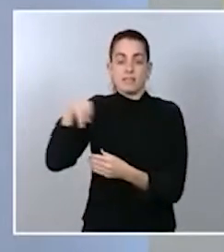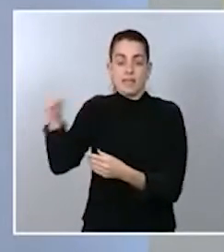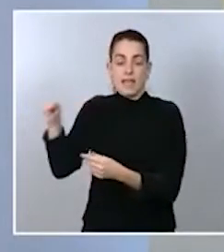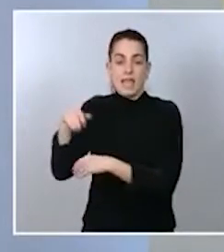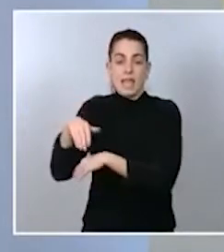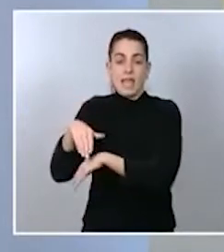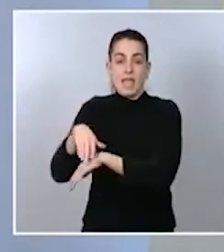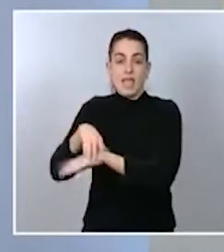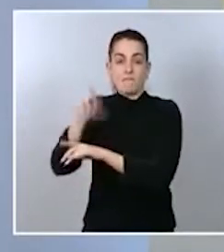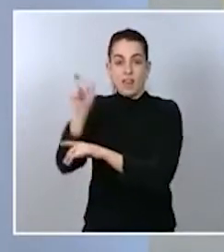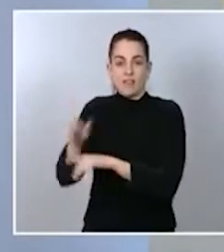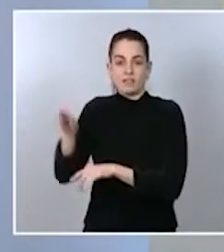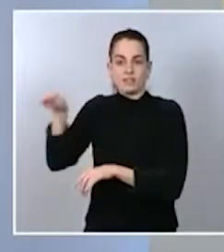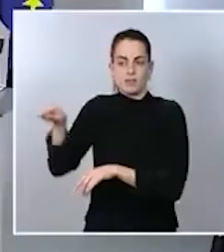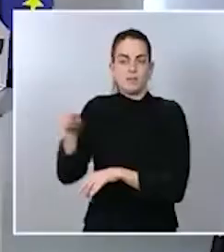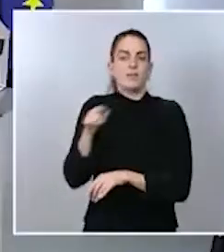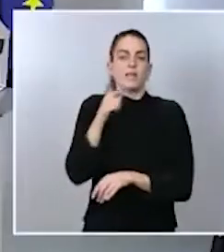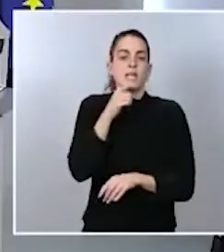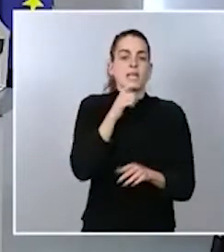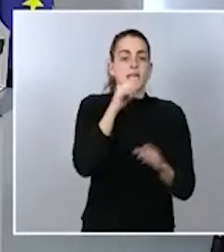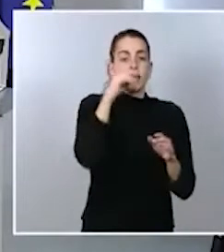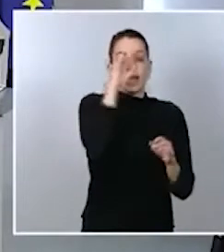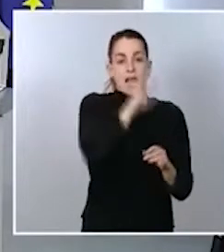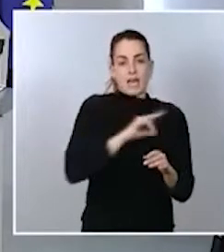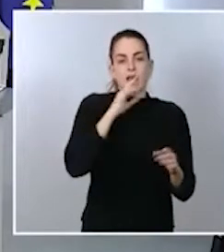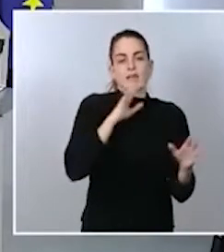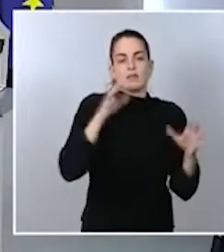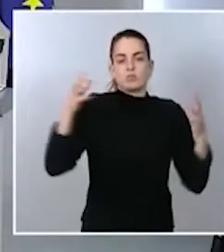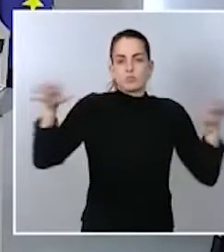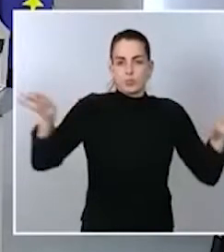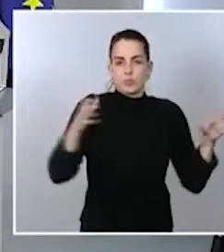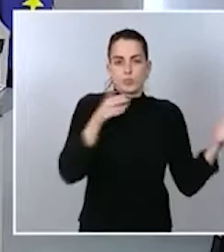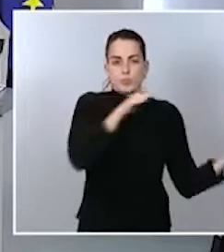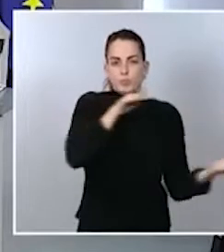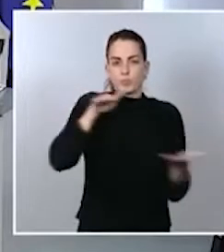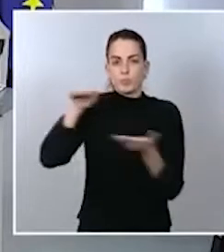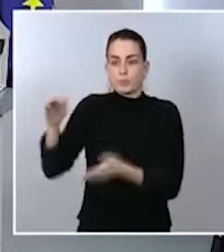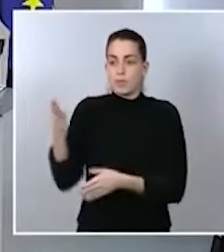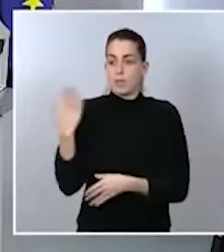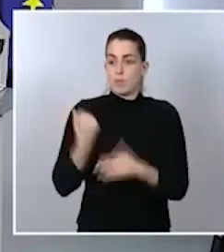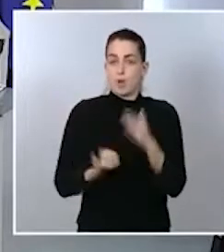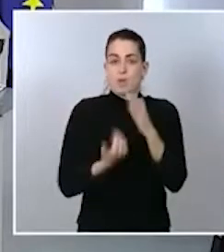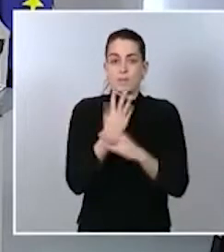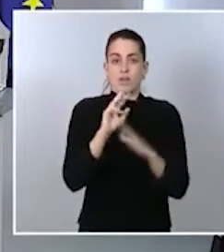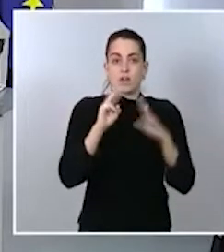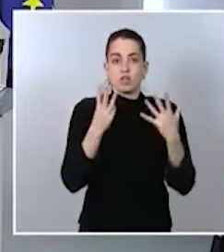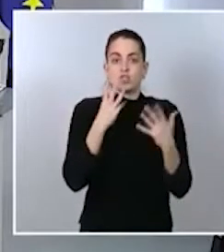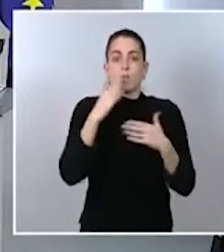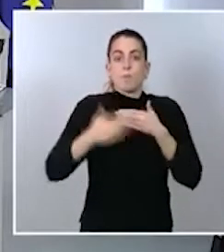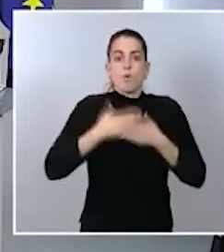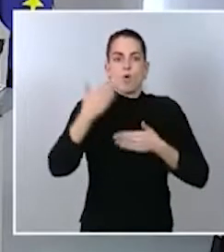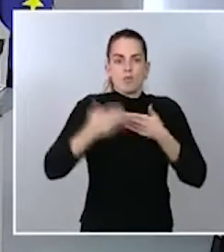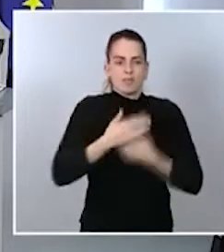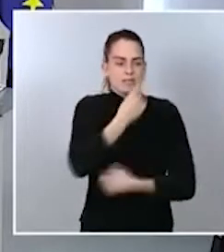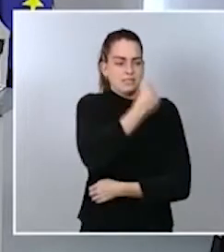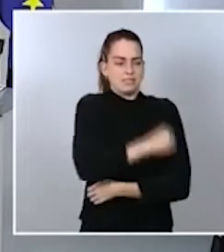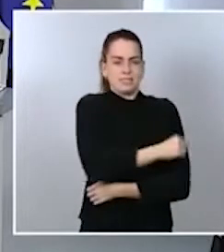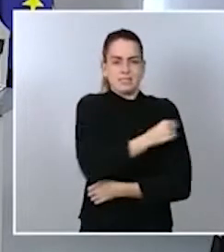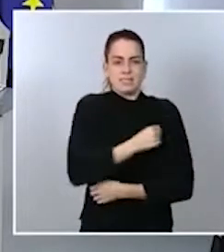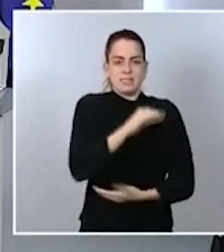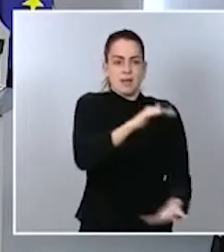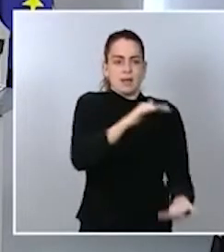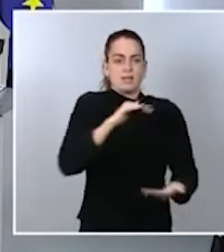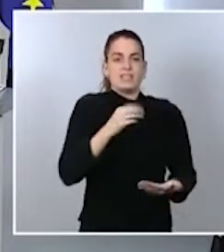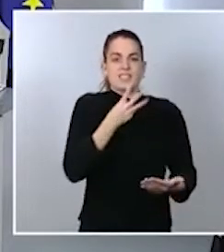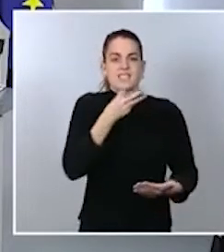anunciarles que esta mañana a las 8 hemos recibido las primeras dosis de la vacuna de Moderna, 357 cajas con